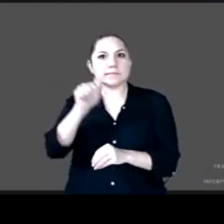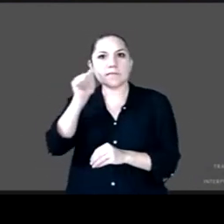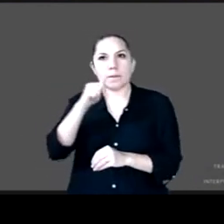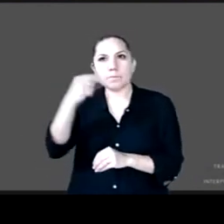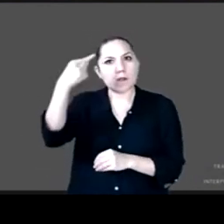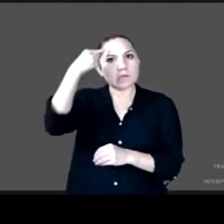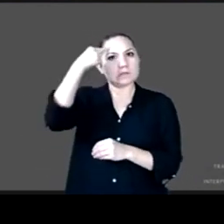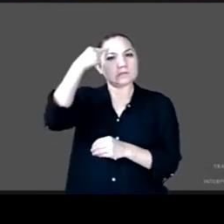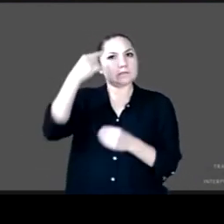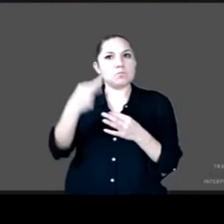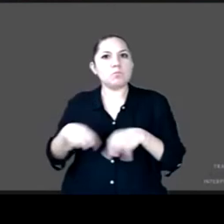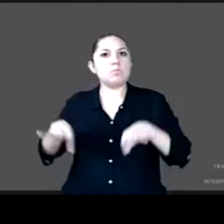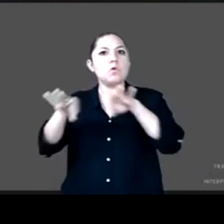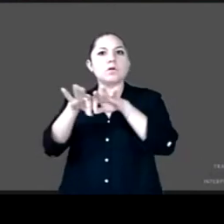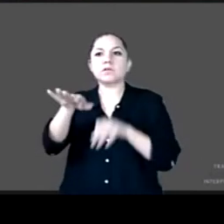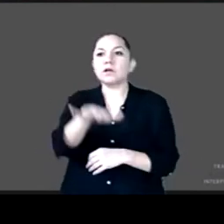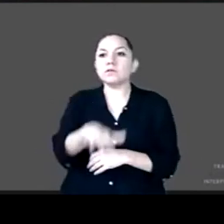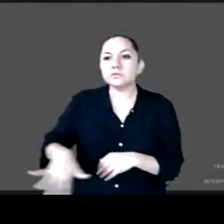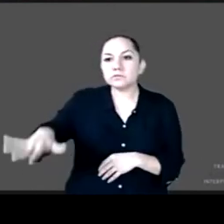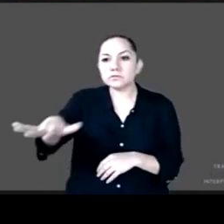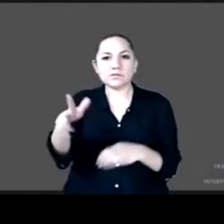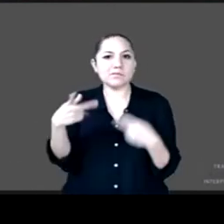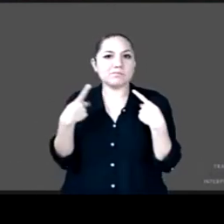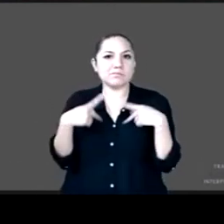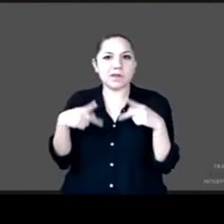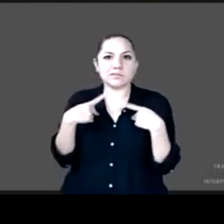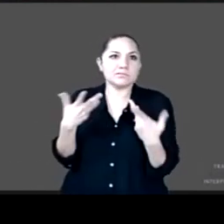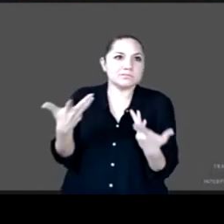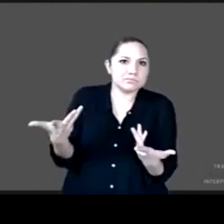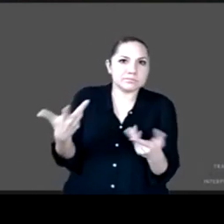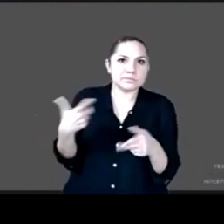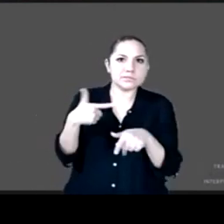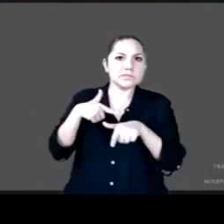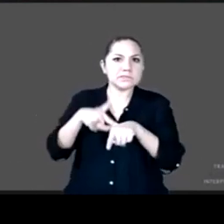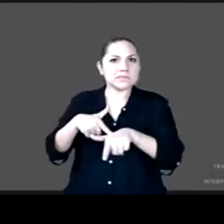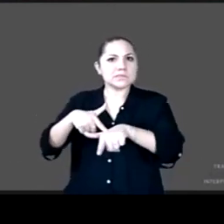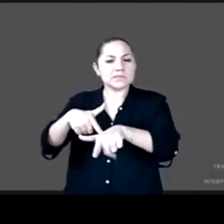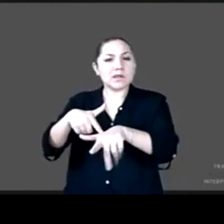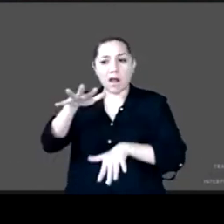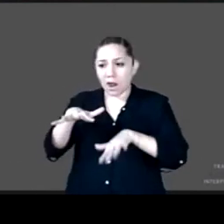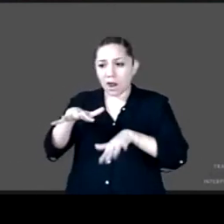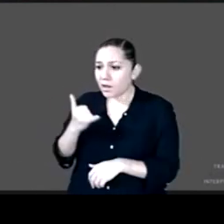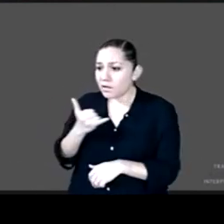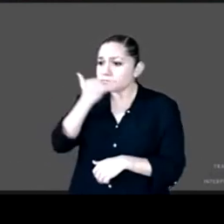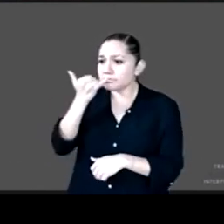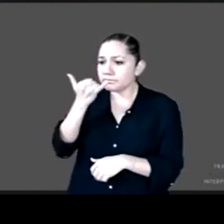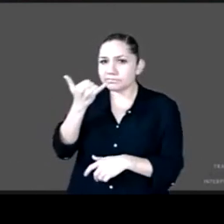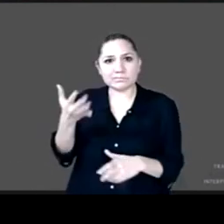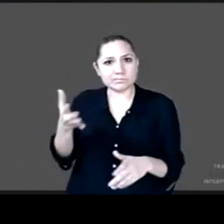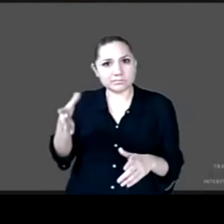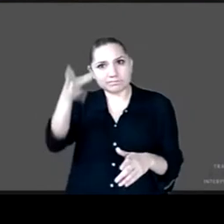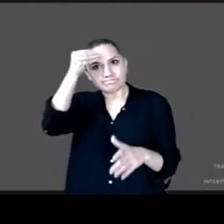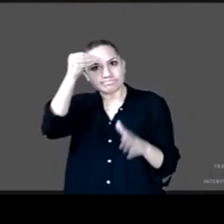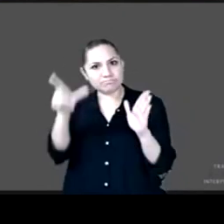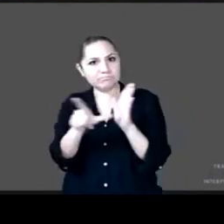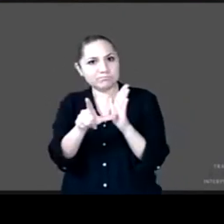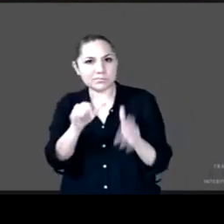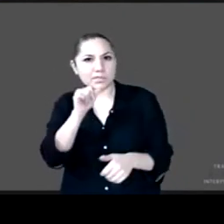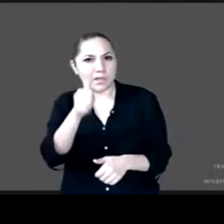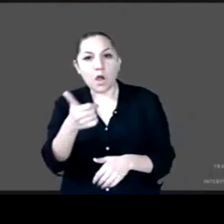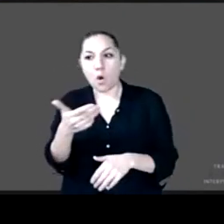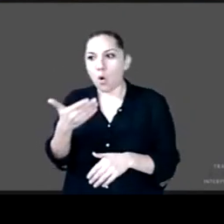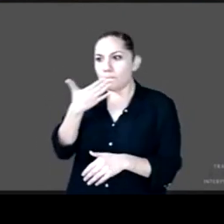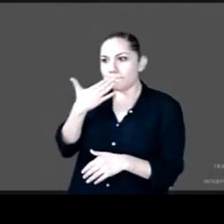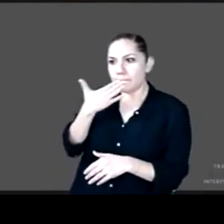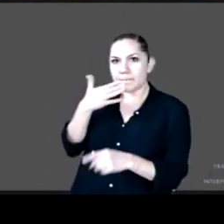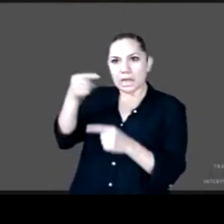las sociedades no aprenden de los errores y también de los aciertos previos en ese sentido creo que los datos